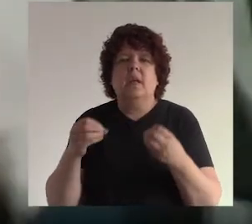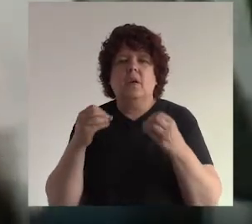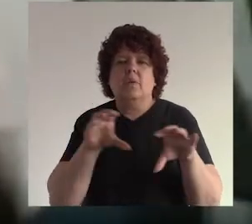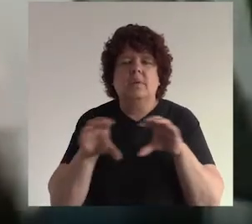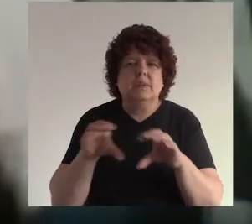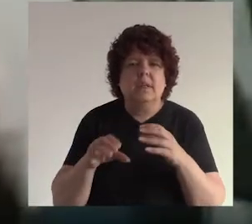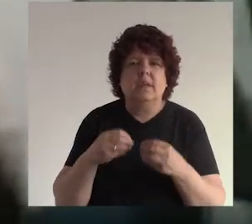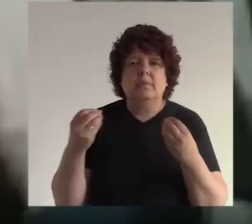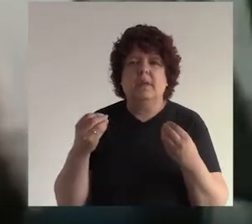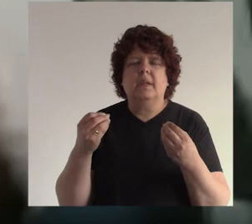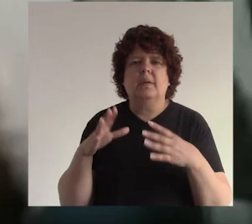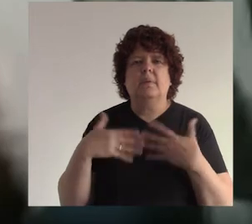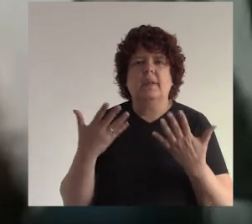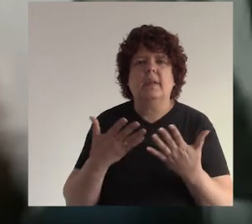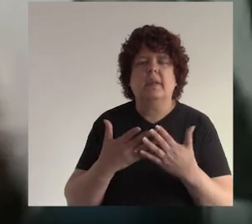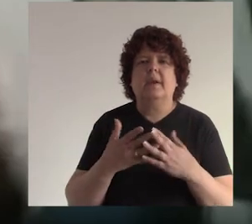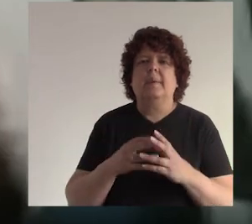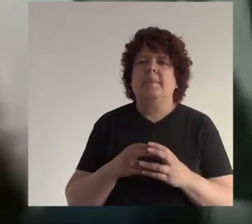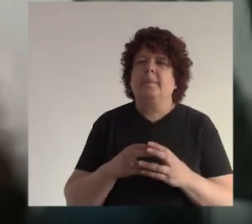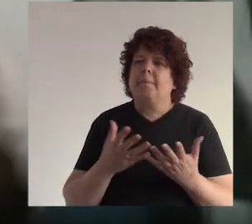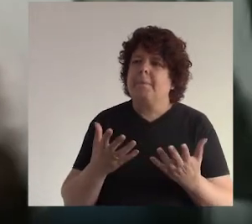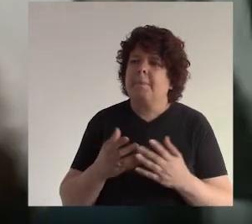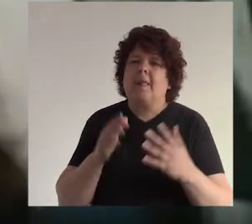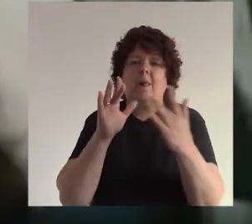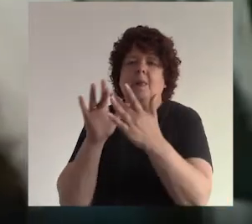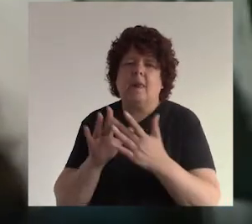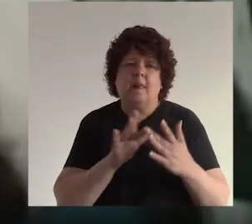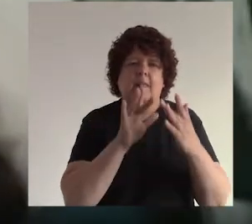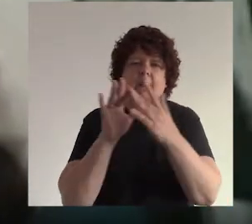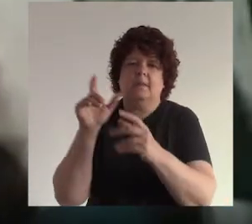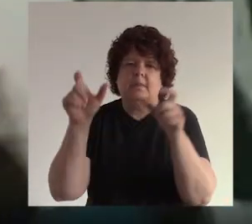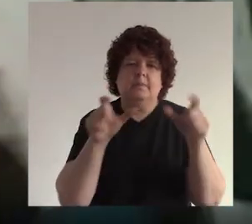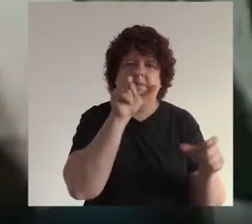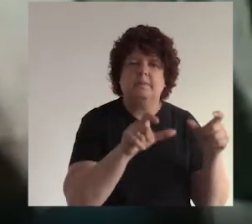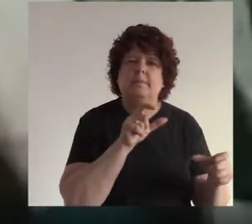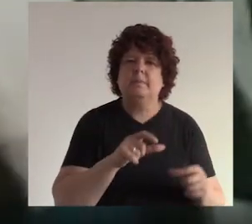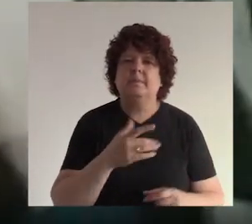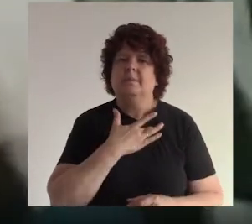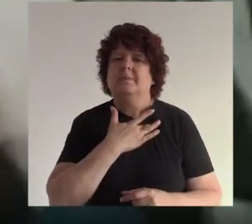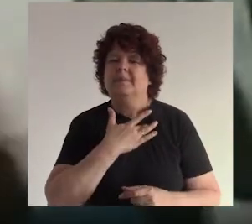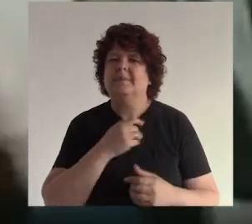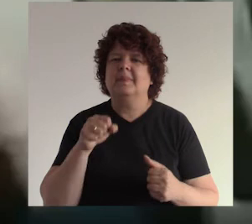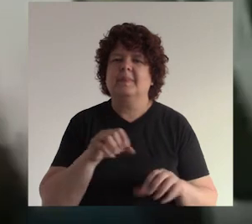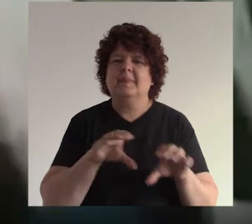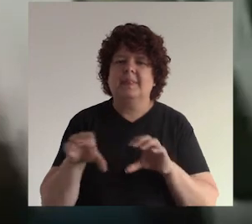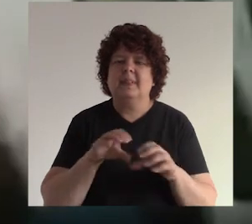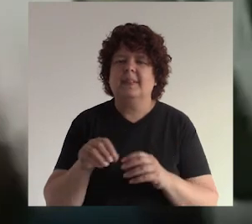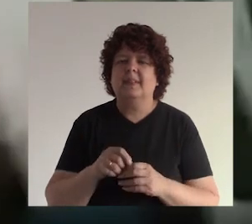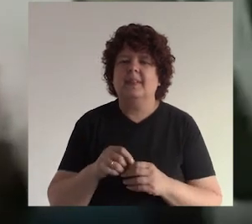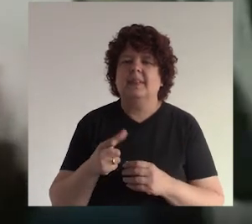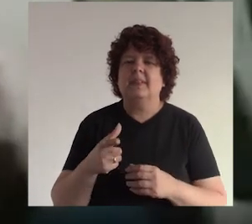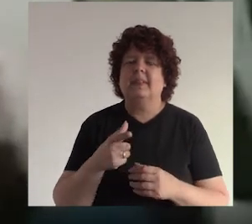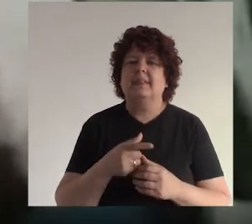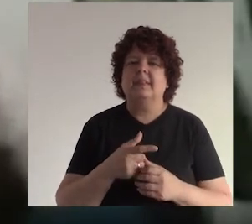matiz que tenemos que poner para poder generar a ese público objetivo y hacerlo pues